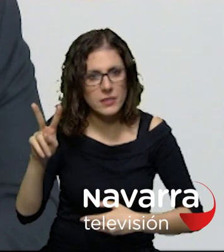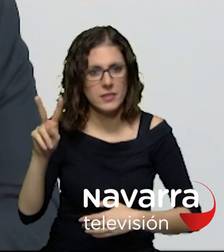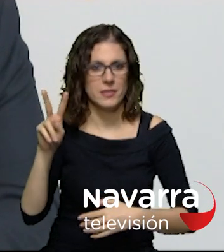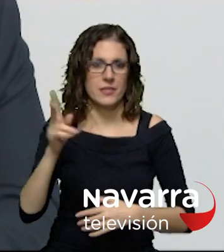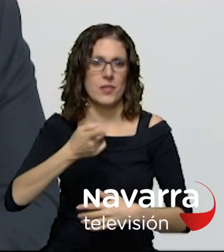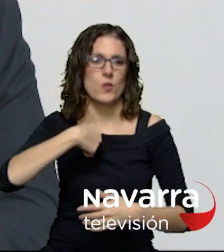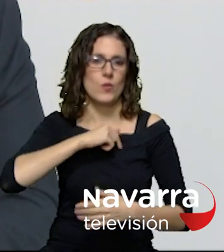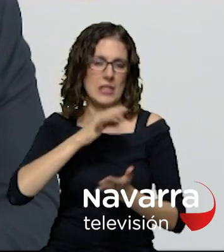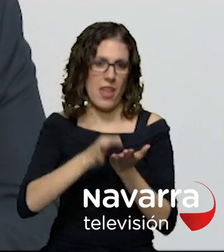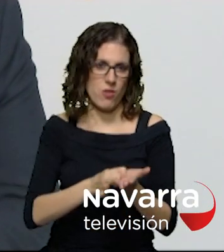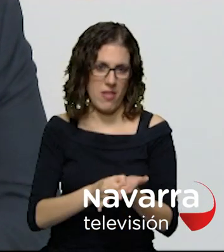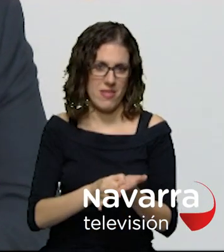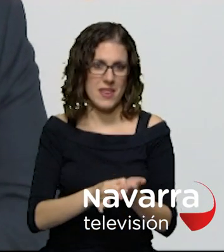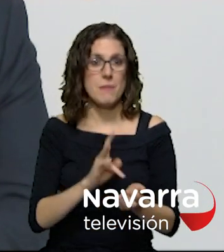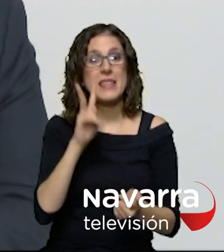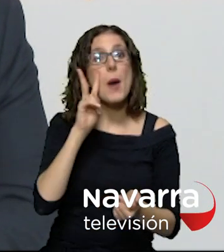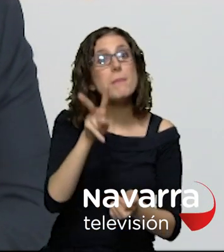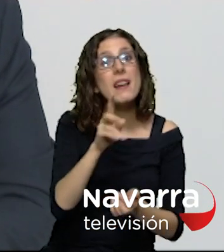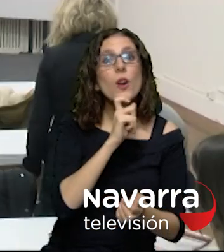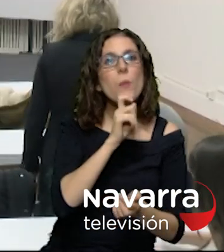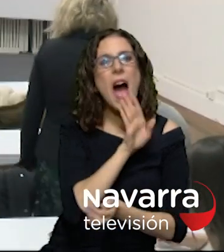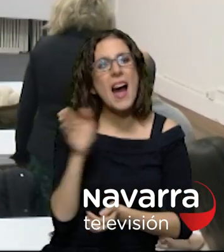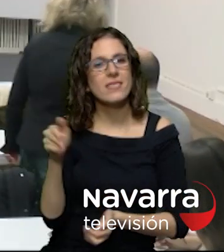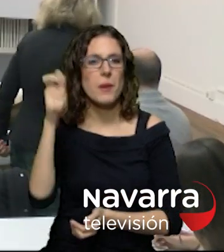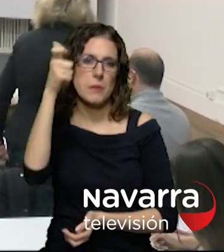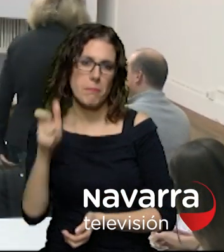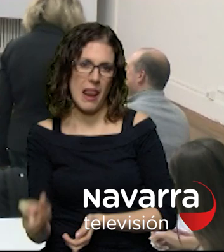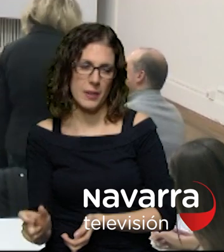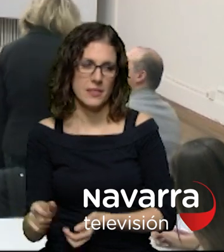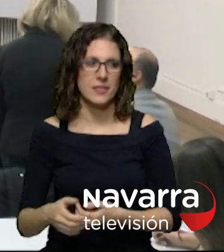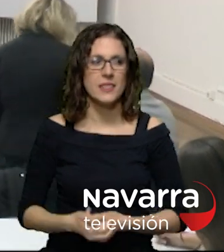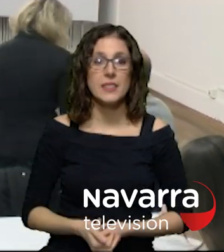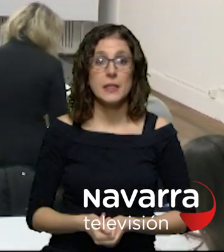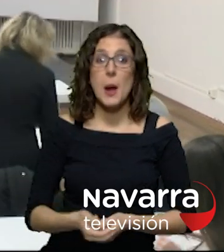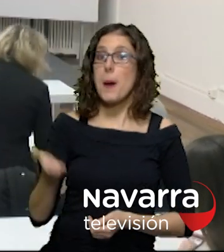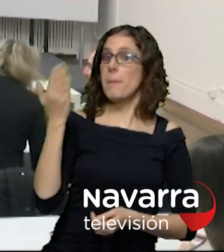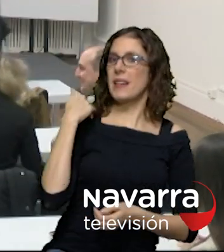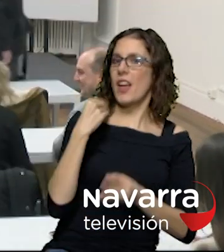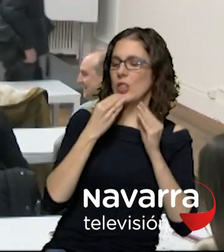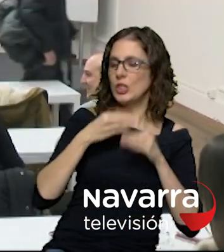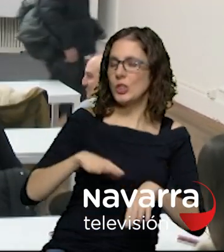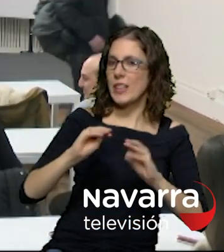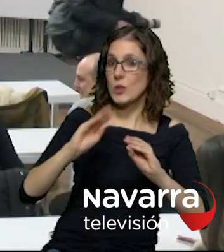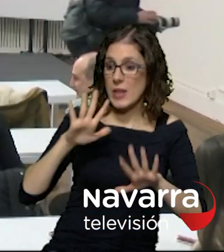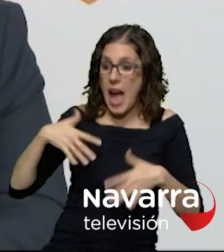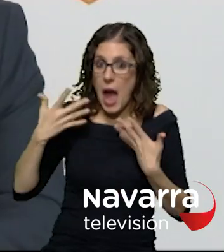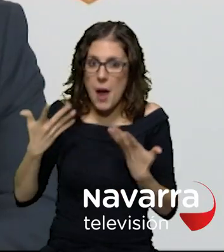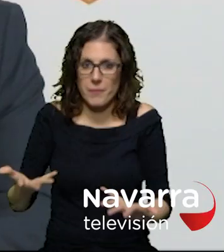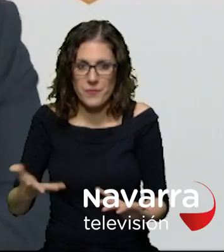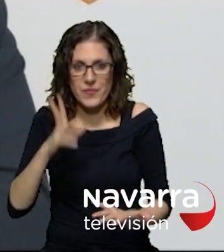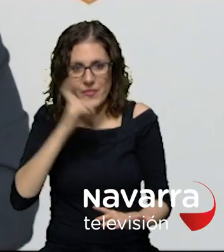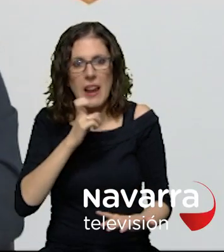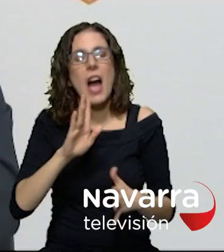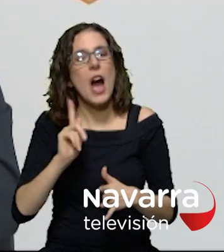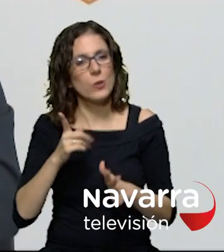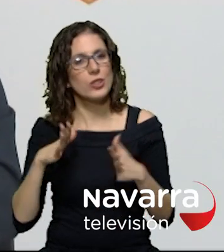y a verla a través de las palabras historias del pasado que se trasladan al presente y siguen sorprendiendo yo